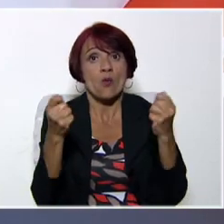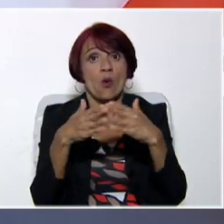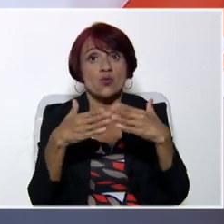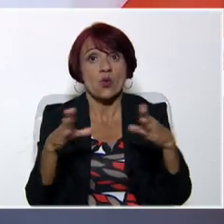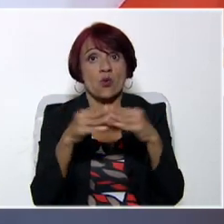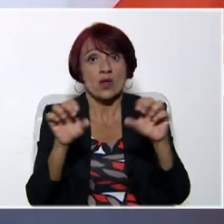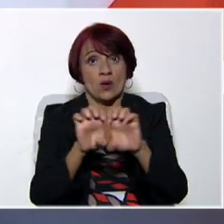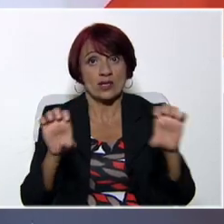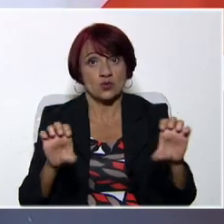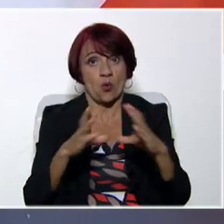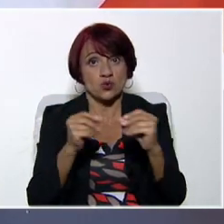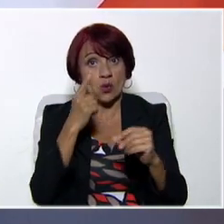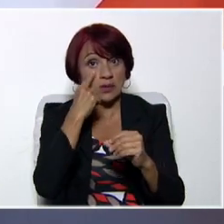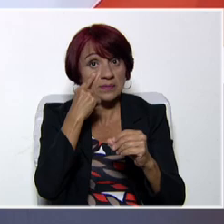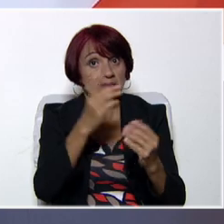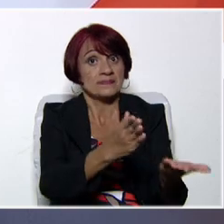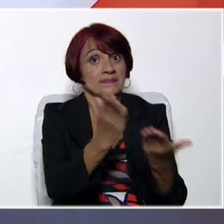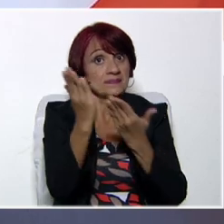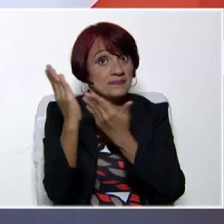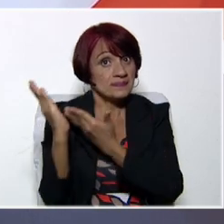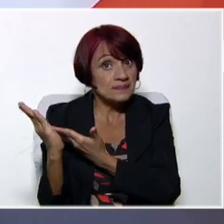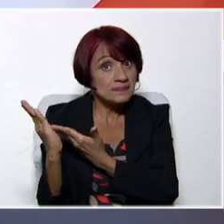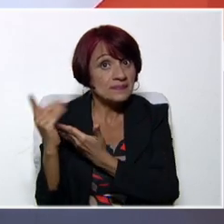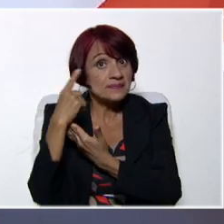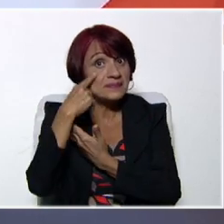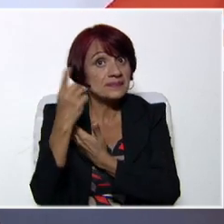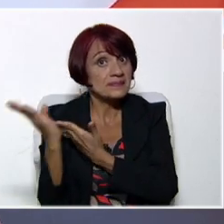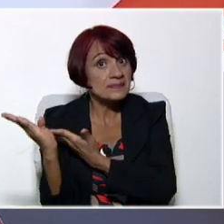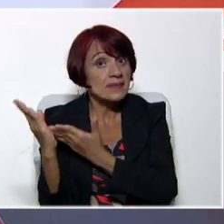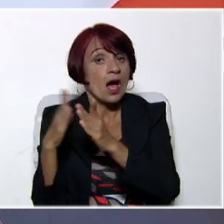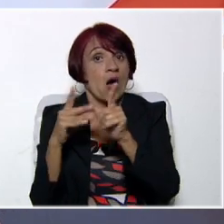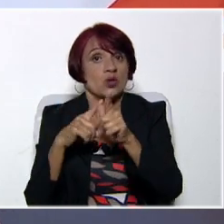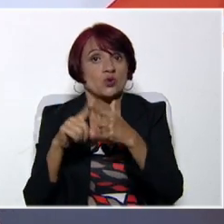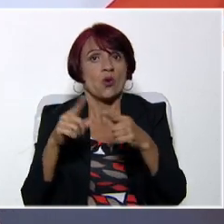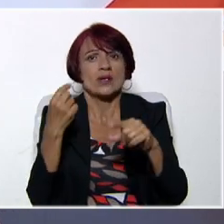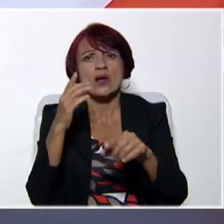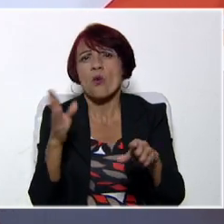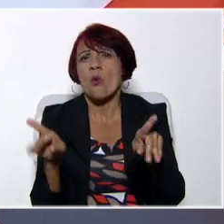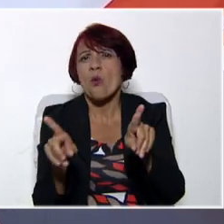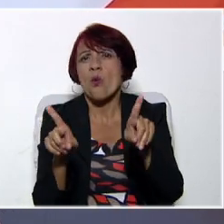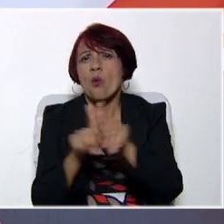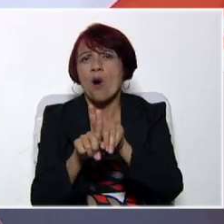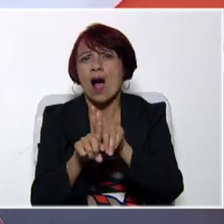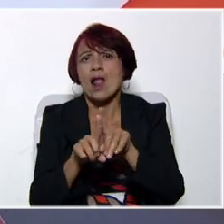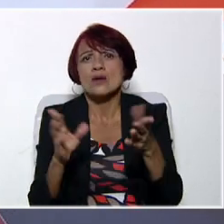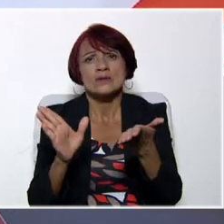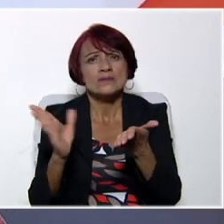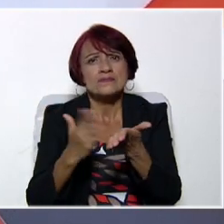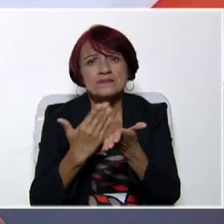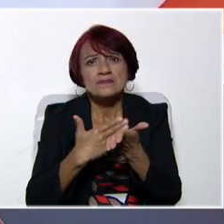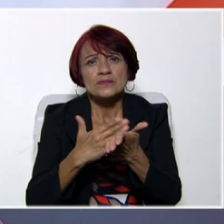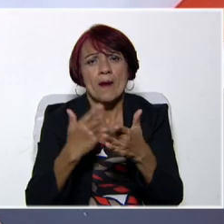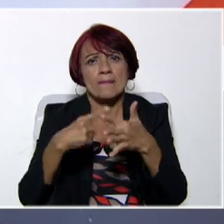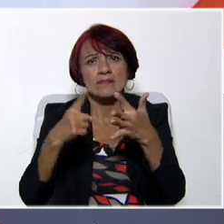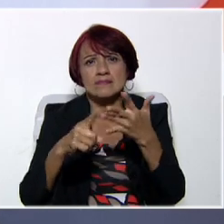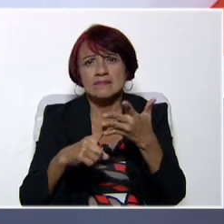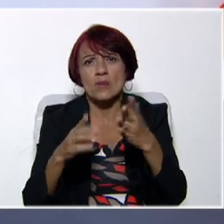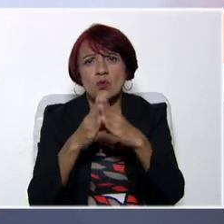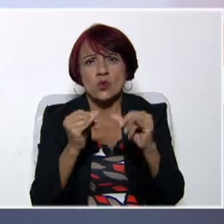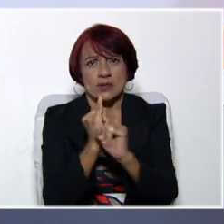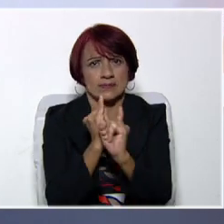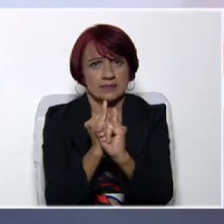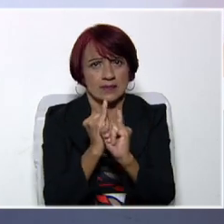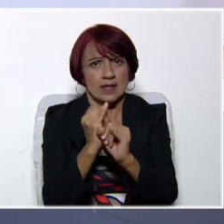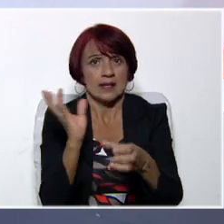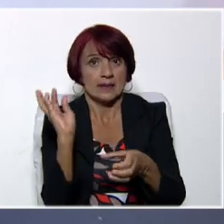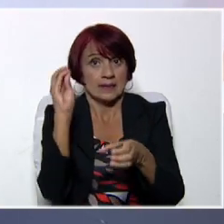Educación. Aquí la tenemos ya en nuestra tableta. Y además, quiero recomendarles una guía pedagógica que pueden descargar si ustedes